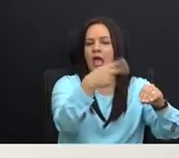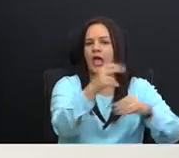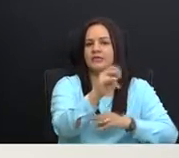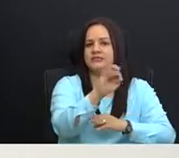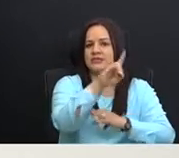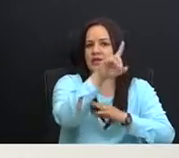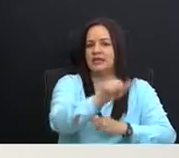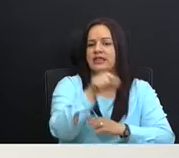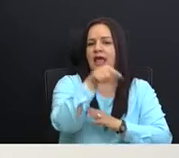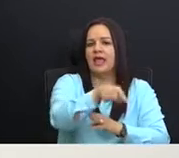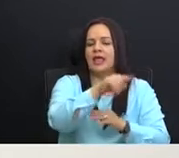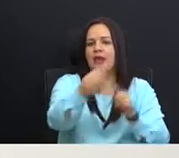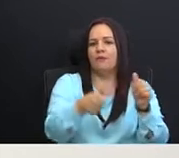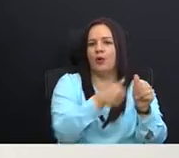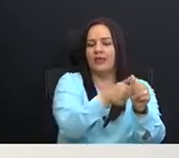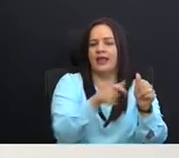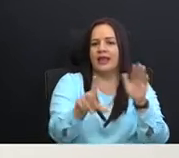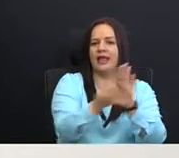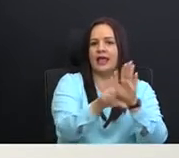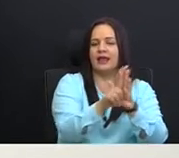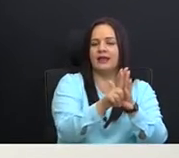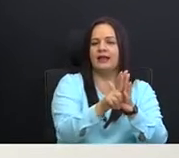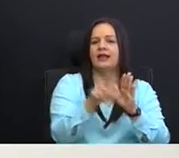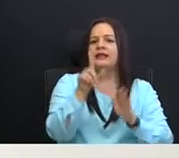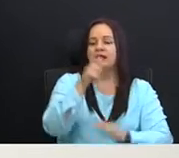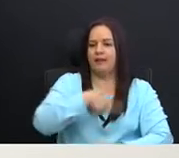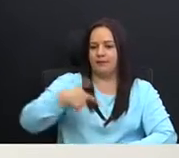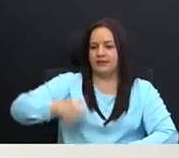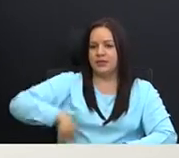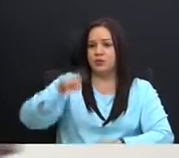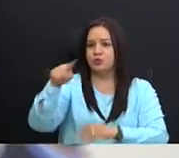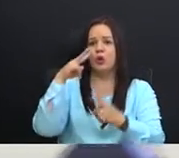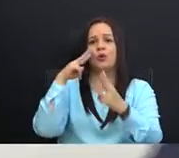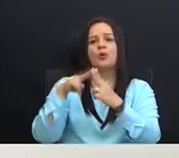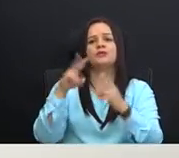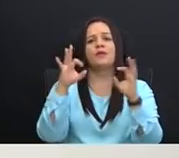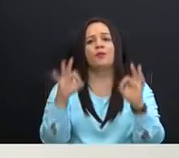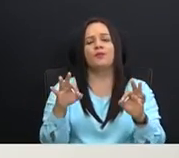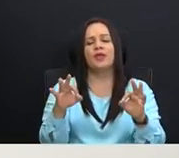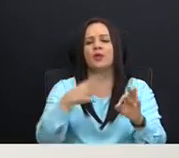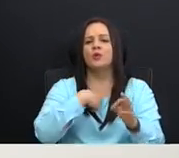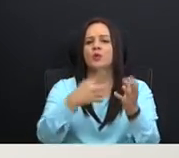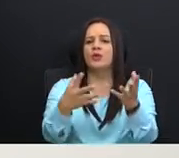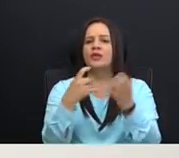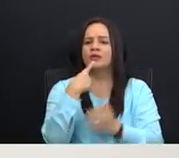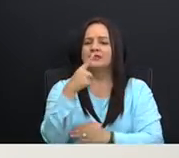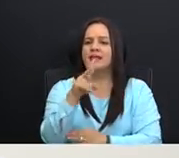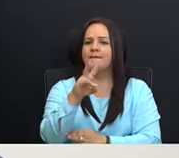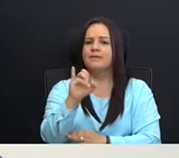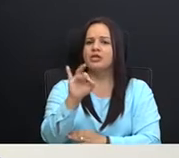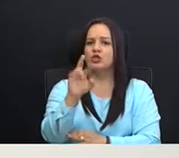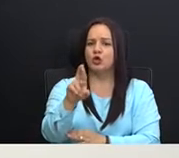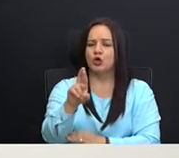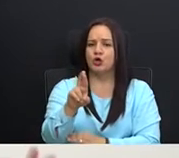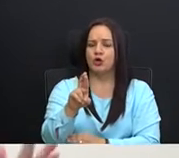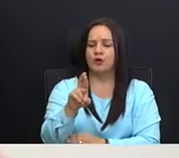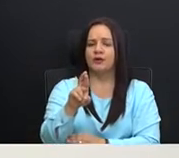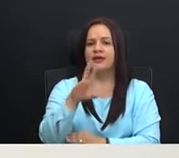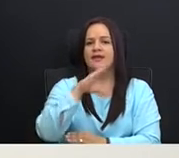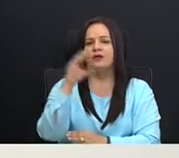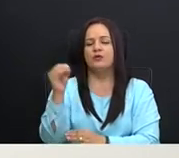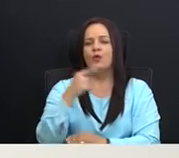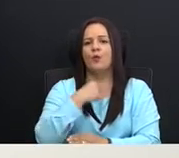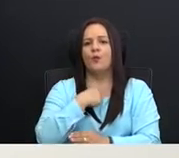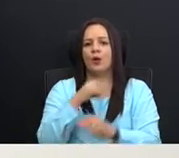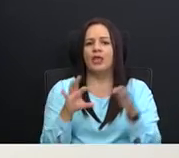que está detrás del señor presidente, del que usted conoce muy bien. Yo le quiero decir, don Víctor, y voy a montarme las